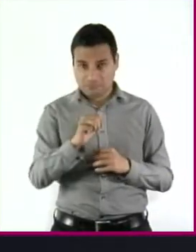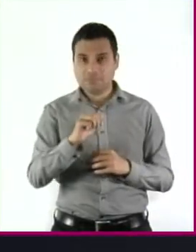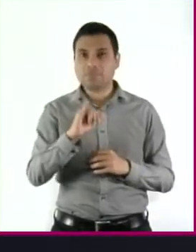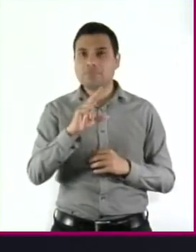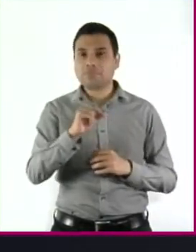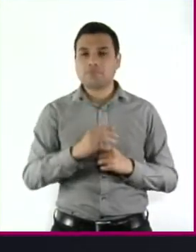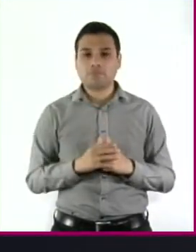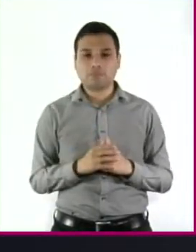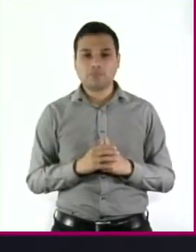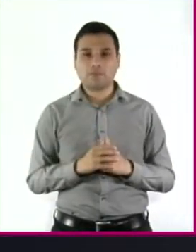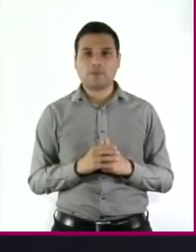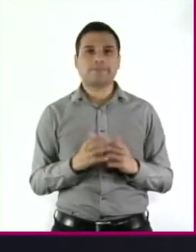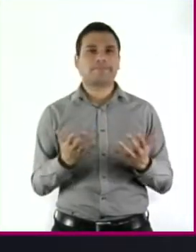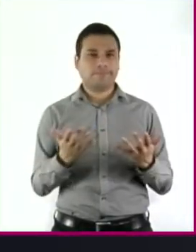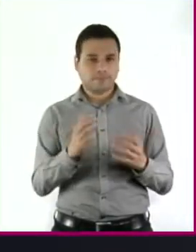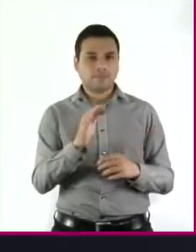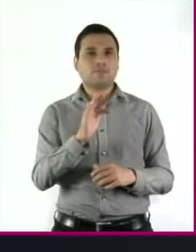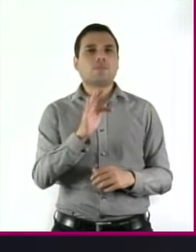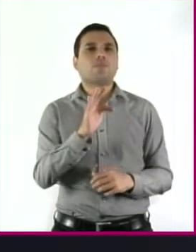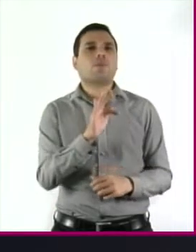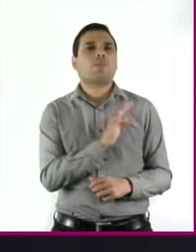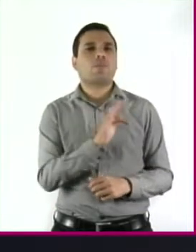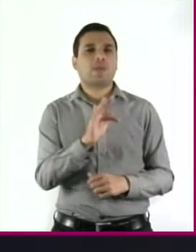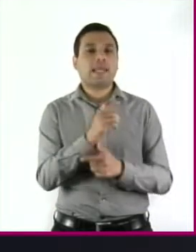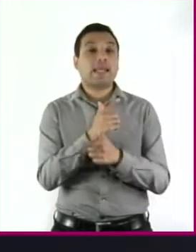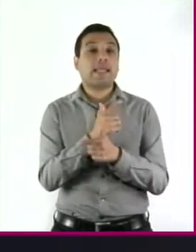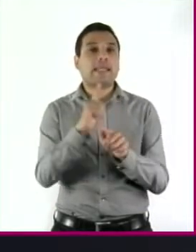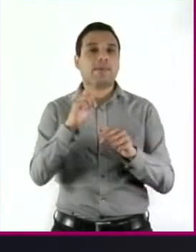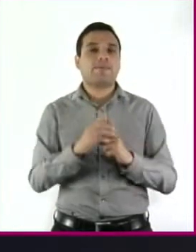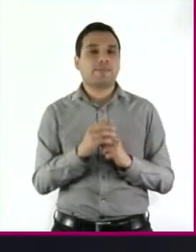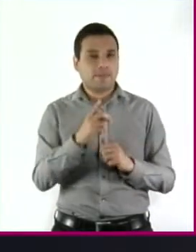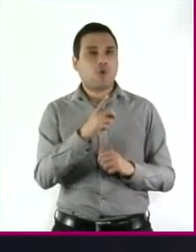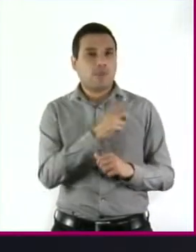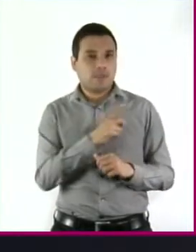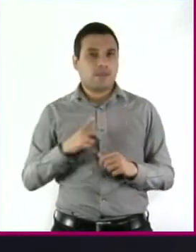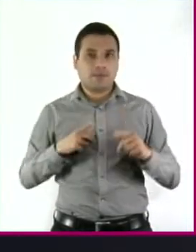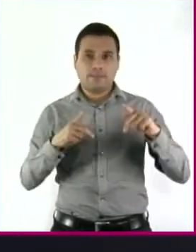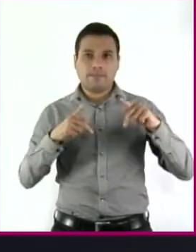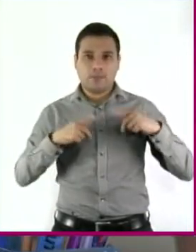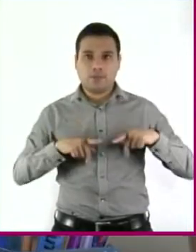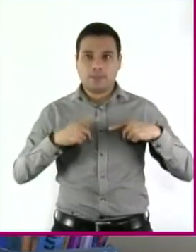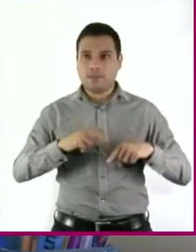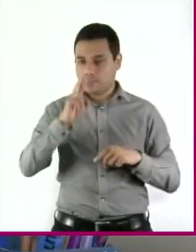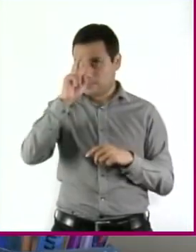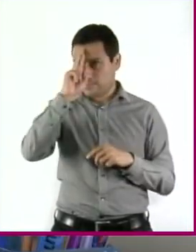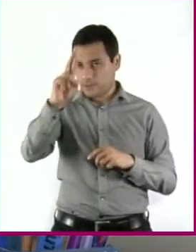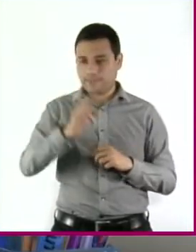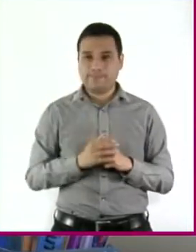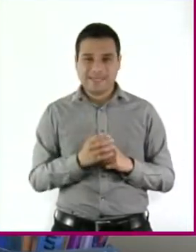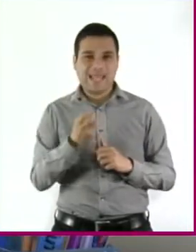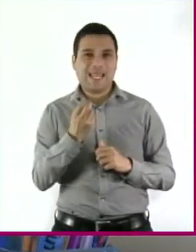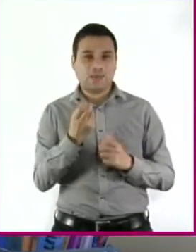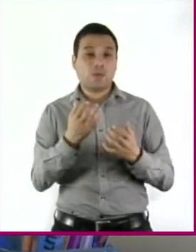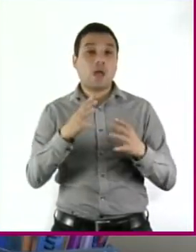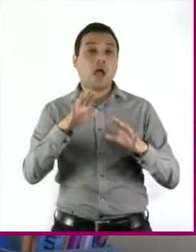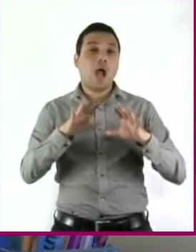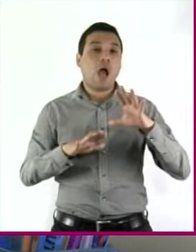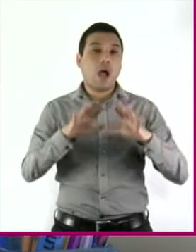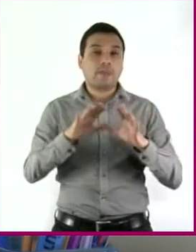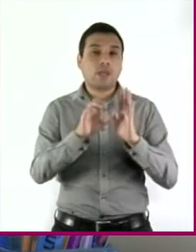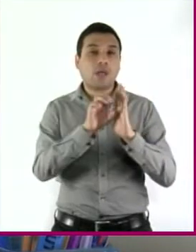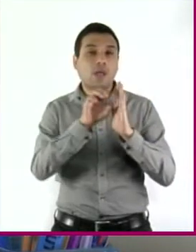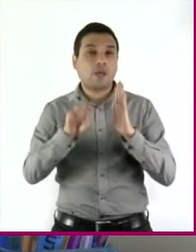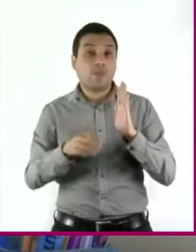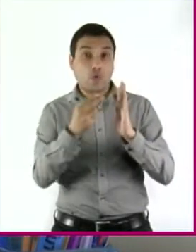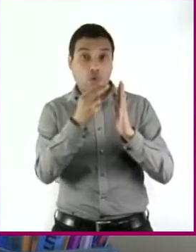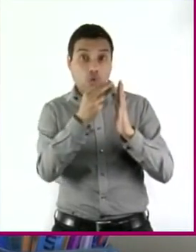¿Estamos de acuerdo en que podemos ser libres mientras nuestra libertad no afecte a los demás? Sí. Y que en algunos casos, si una norma afecta a